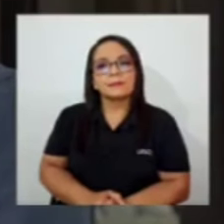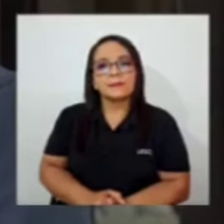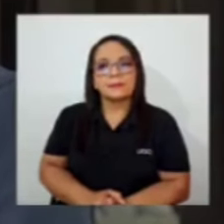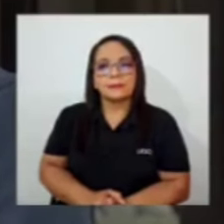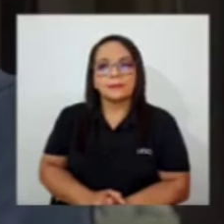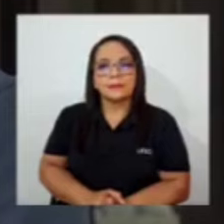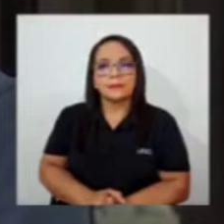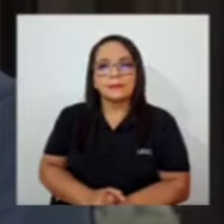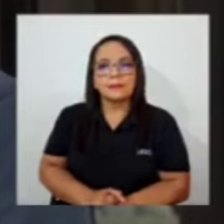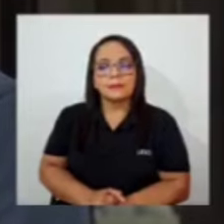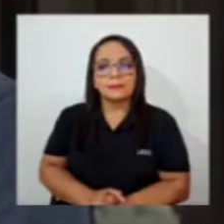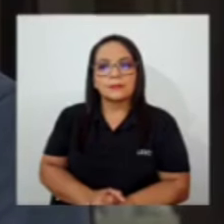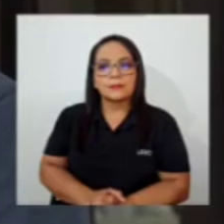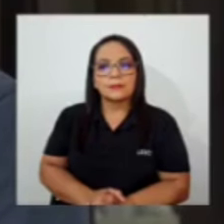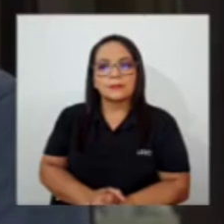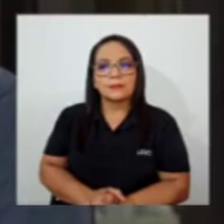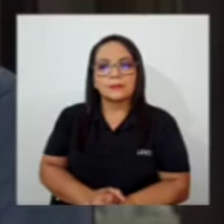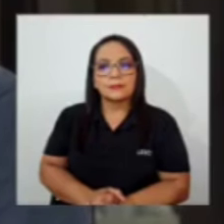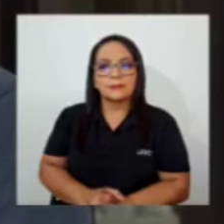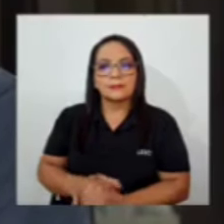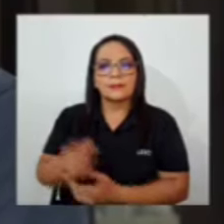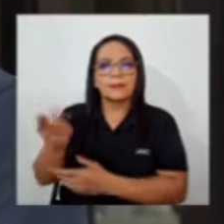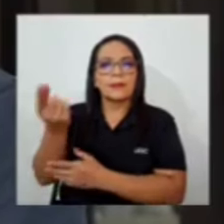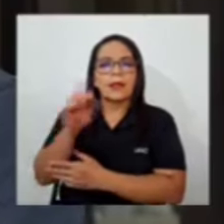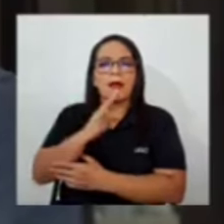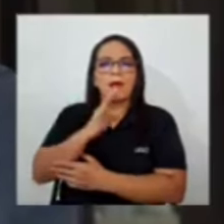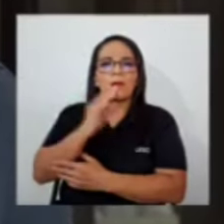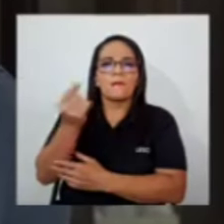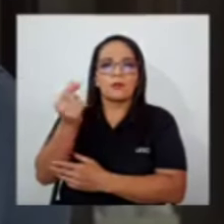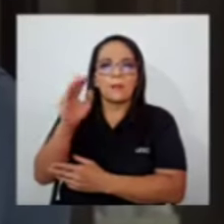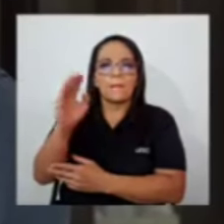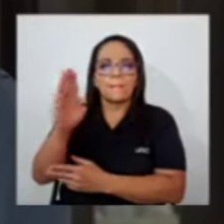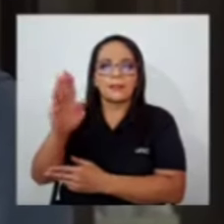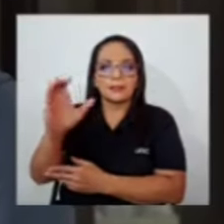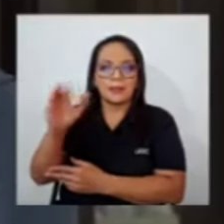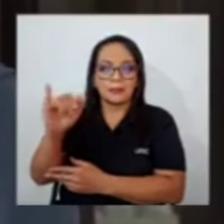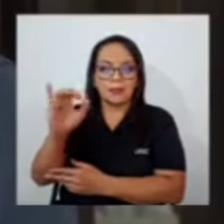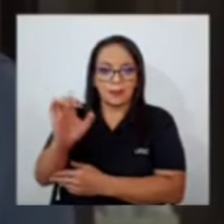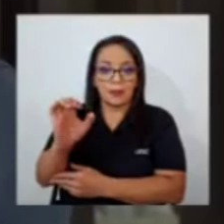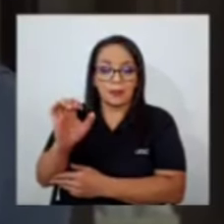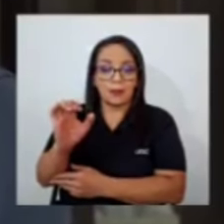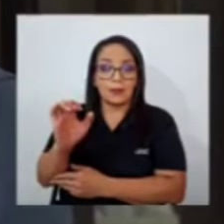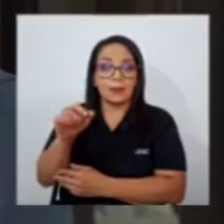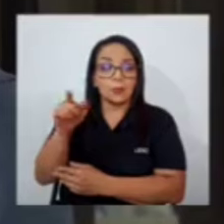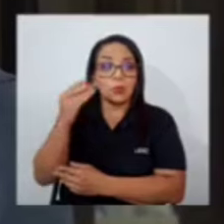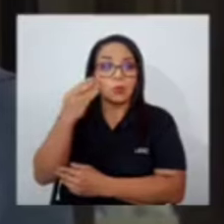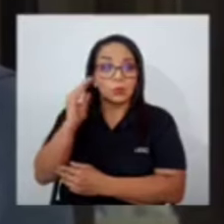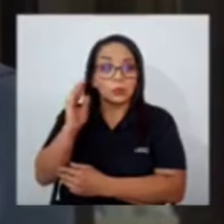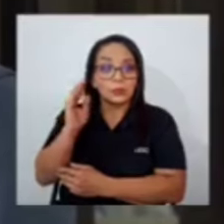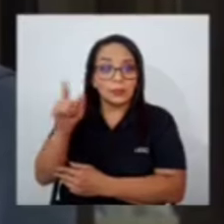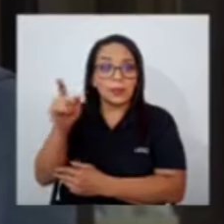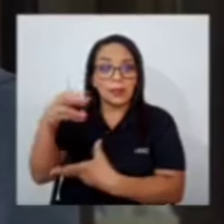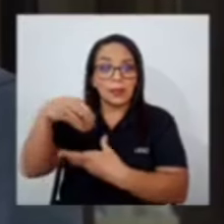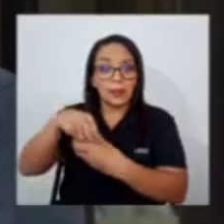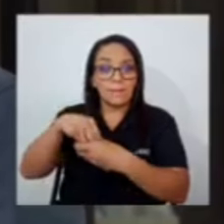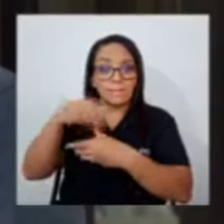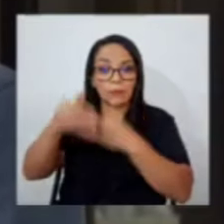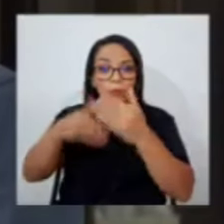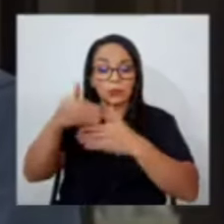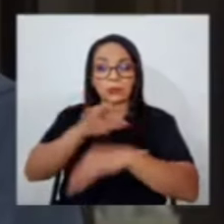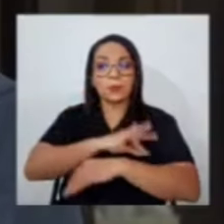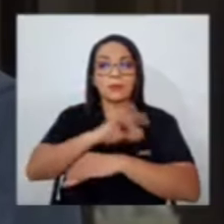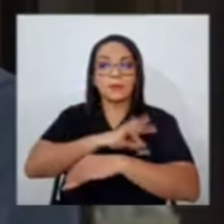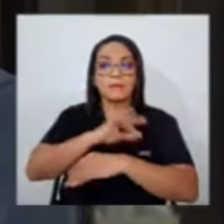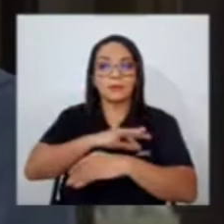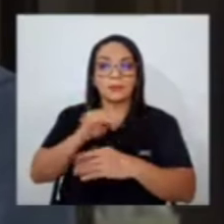un proyecto financiado con fondos del BESI no sé si le parece inconveniente entonces intentar intervenir en un proceso para beneficiar a su